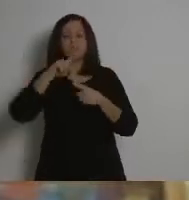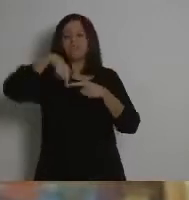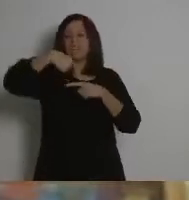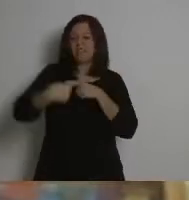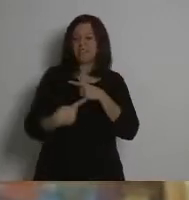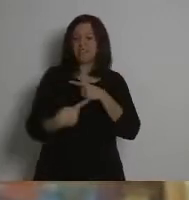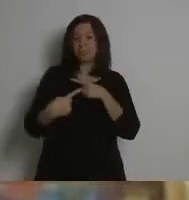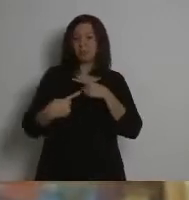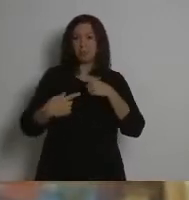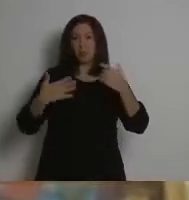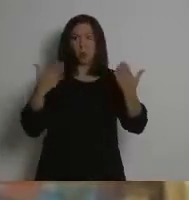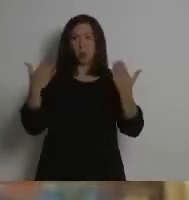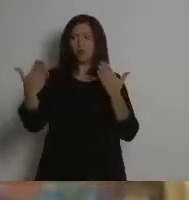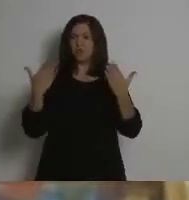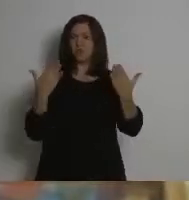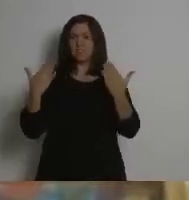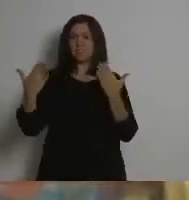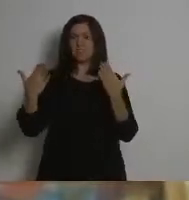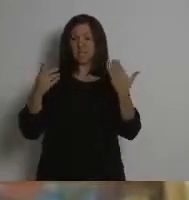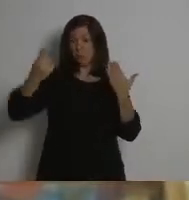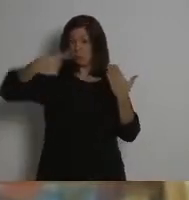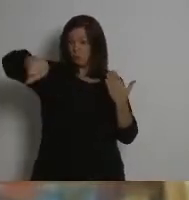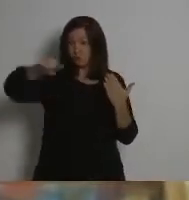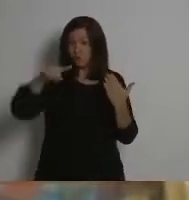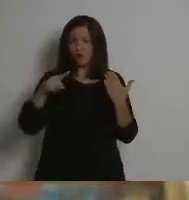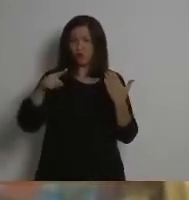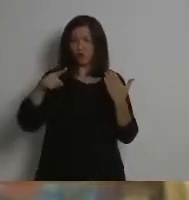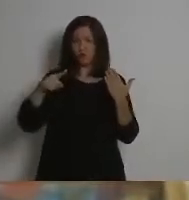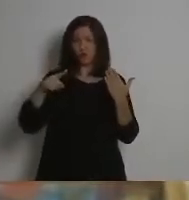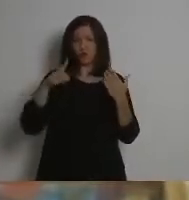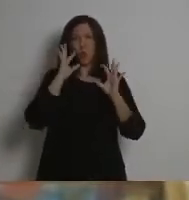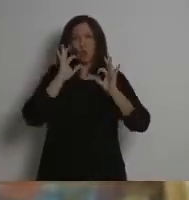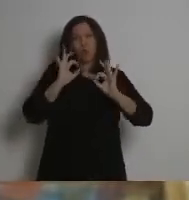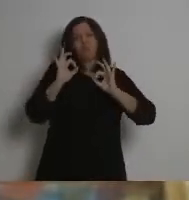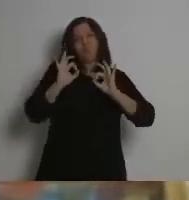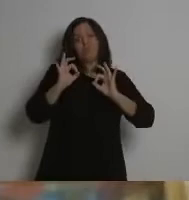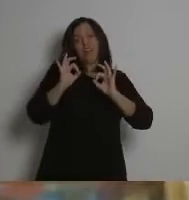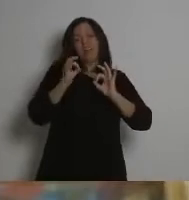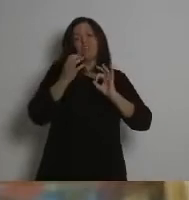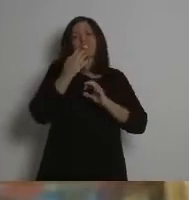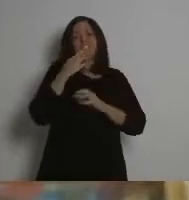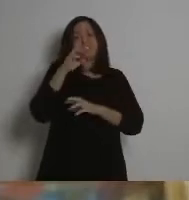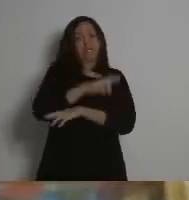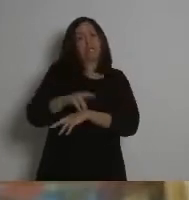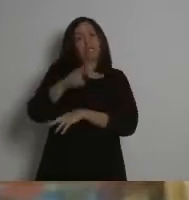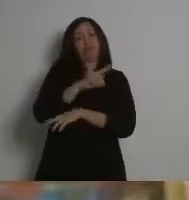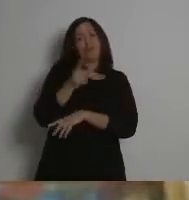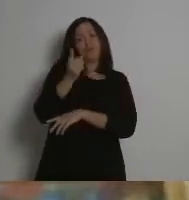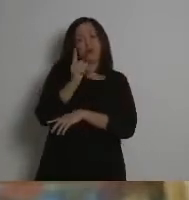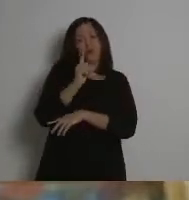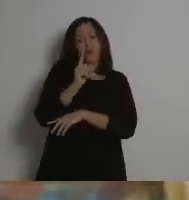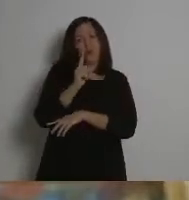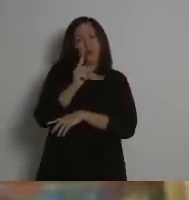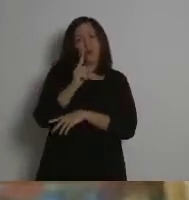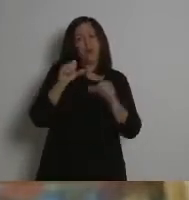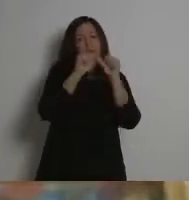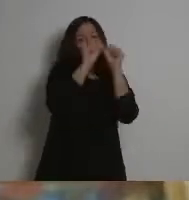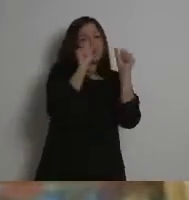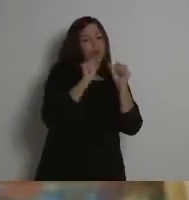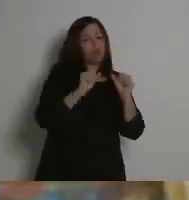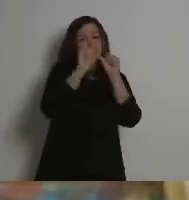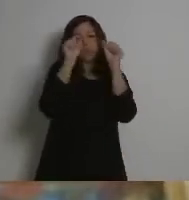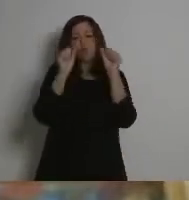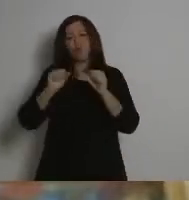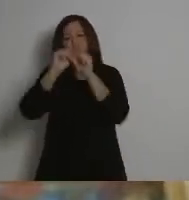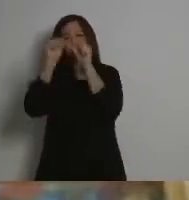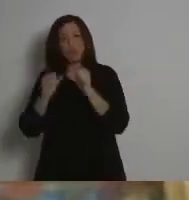vosotras para sobre todo vigilar si nos están repitiendo los mismos patrones o muy parecidos.